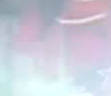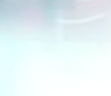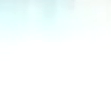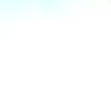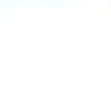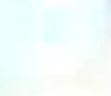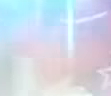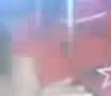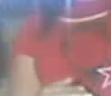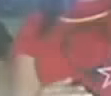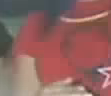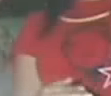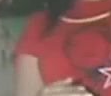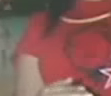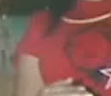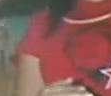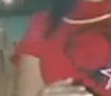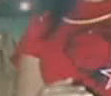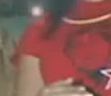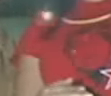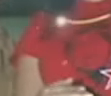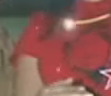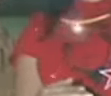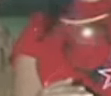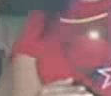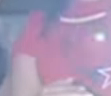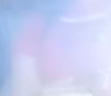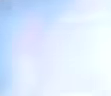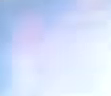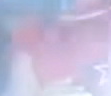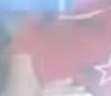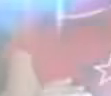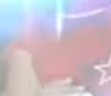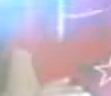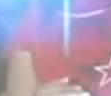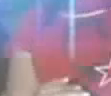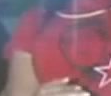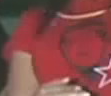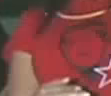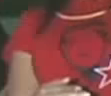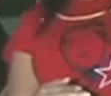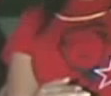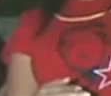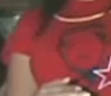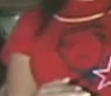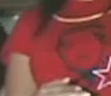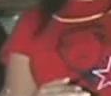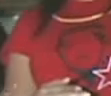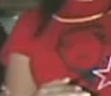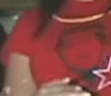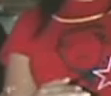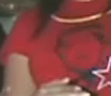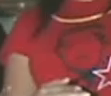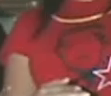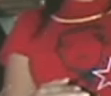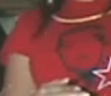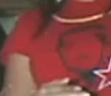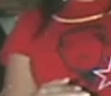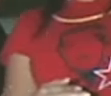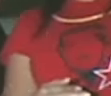nosotros ahora dijo Bolívar es darle la dirección correcta